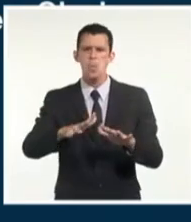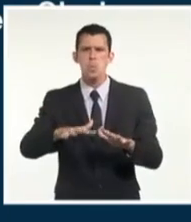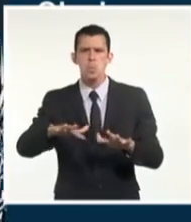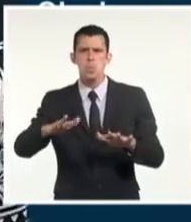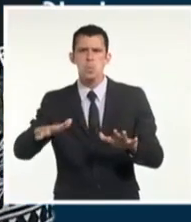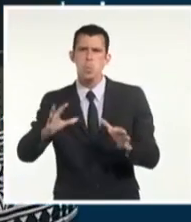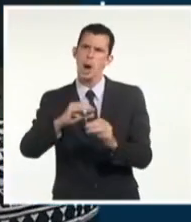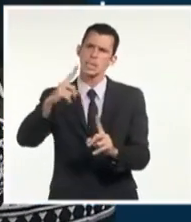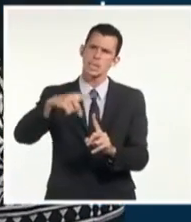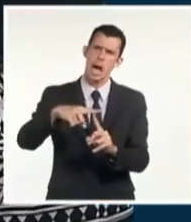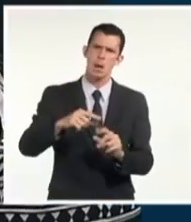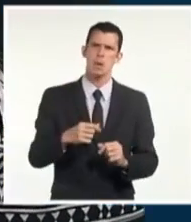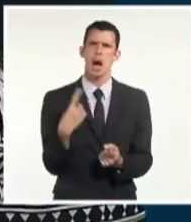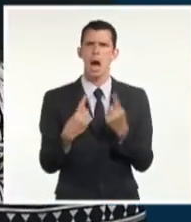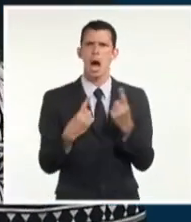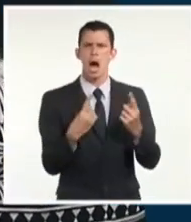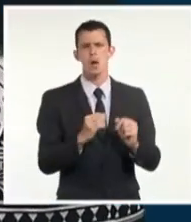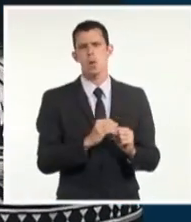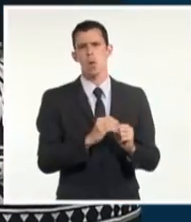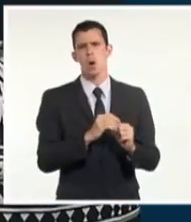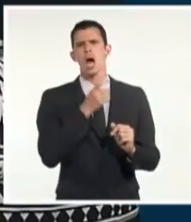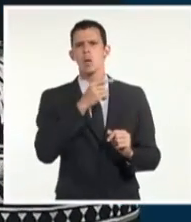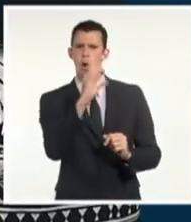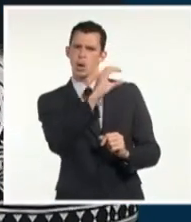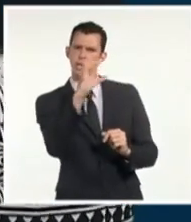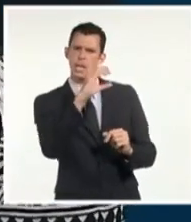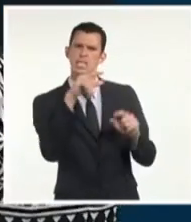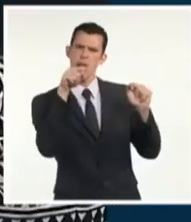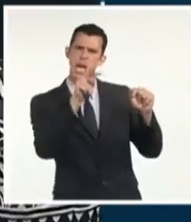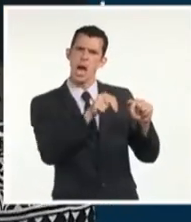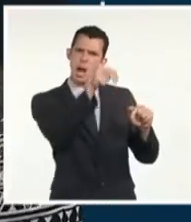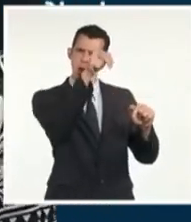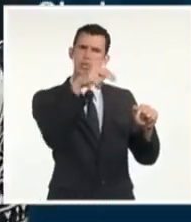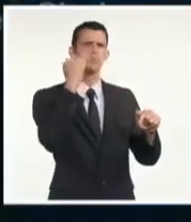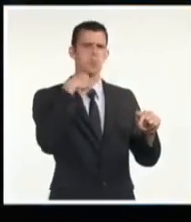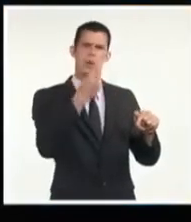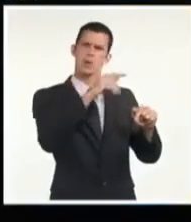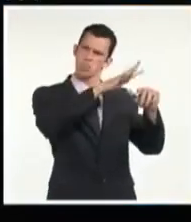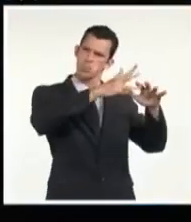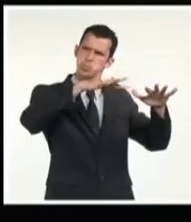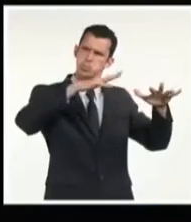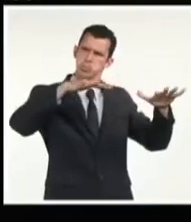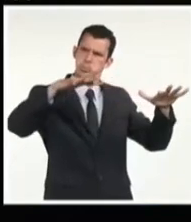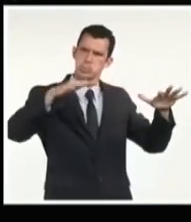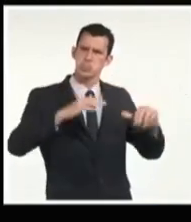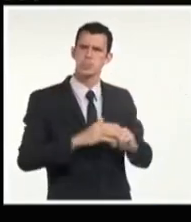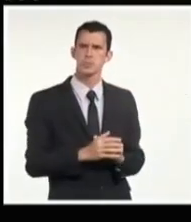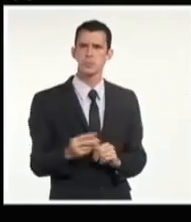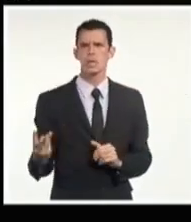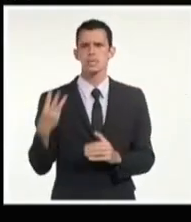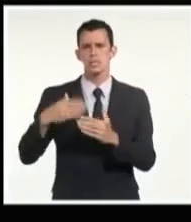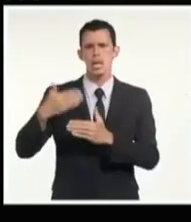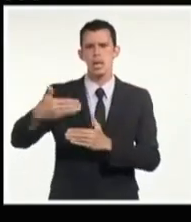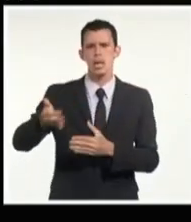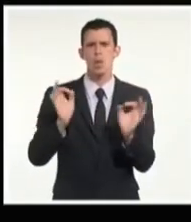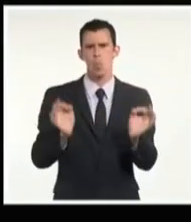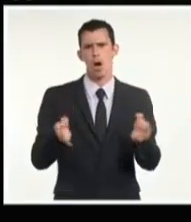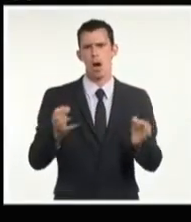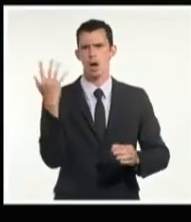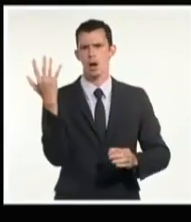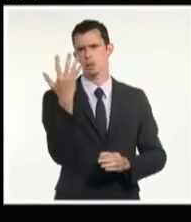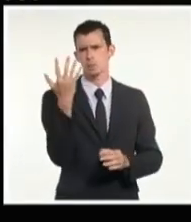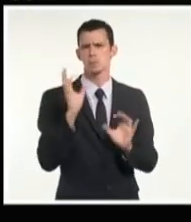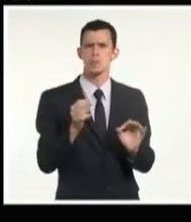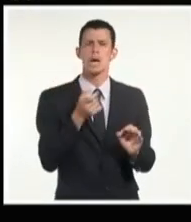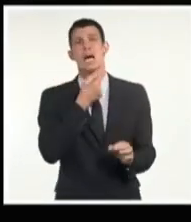de Guantánamo y en la tarde en el norte occidental. Para los próximos tres días se mantiene con poca variación las condiciones meteorológicas. Algunos